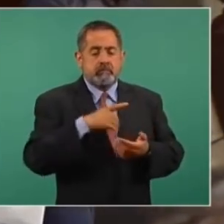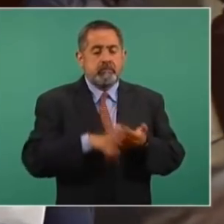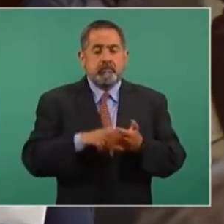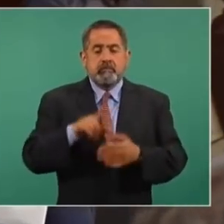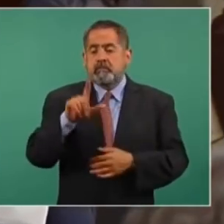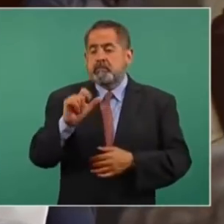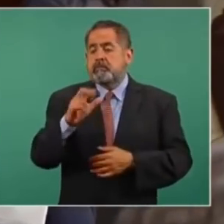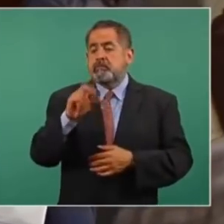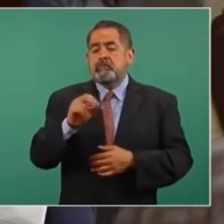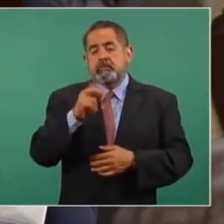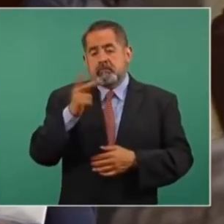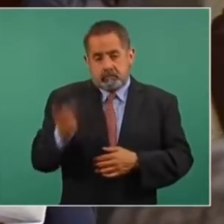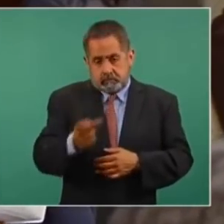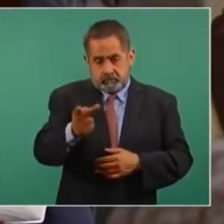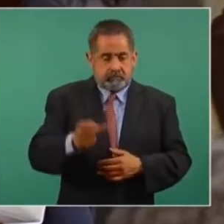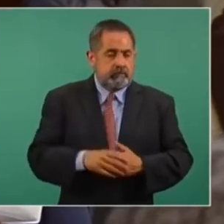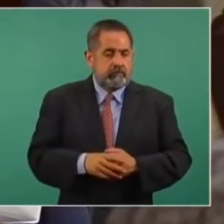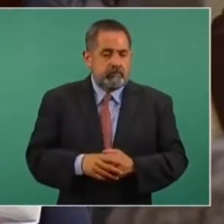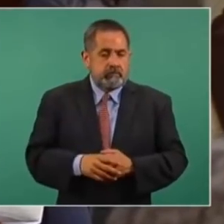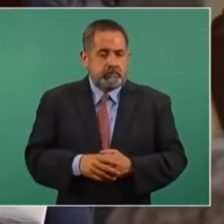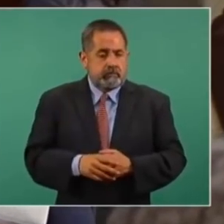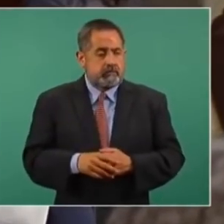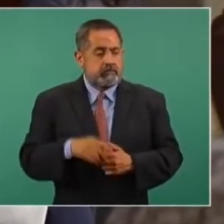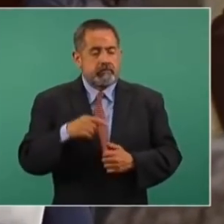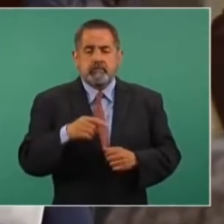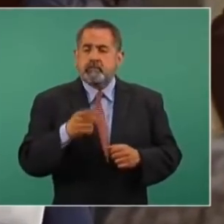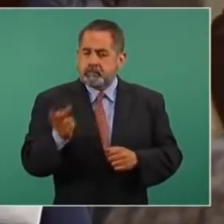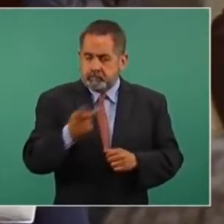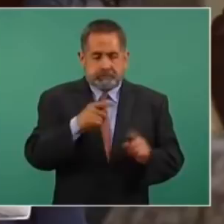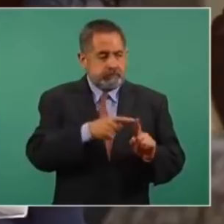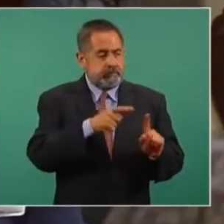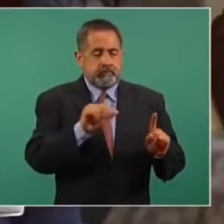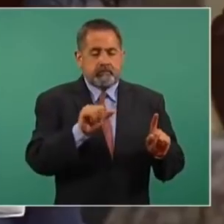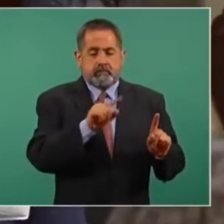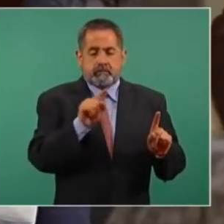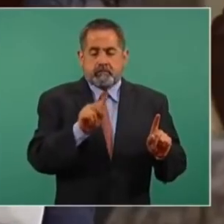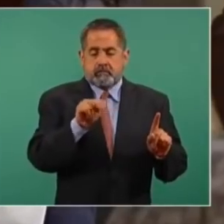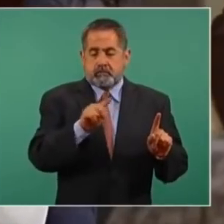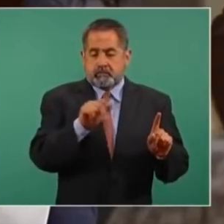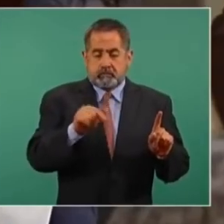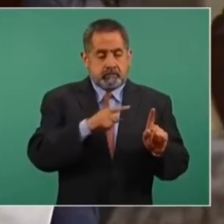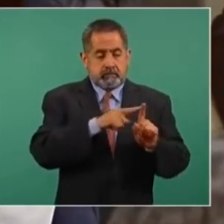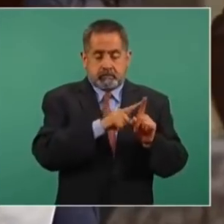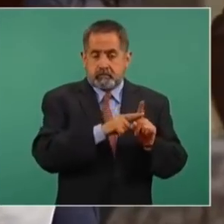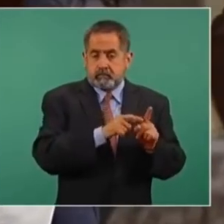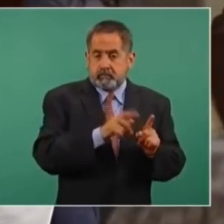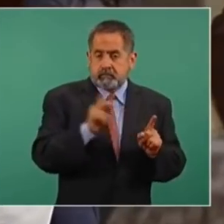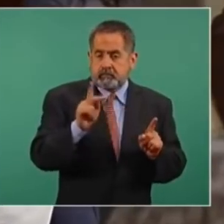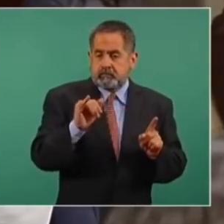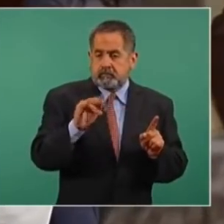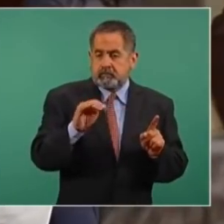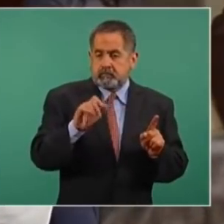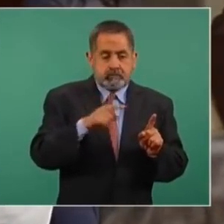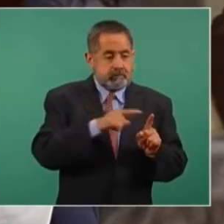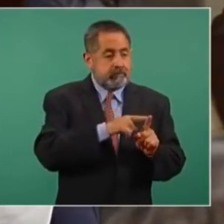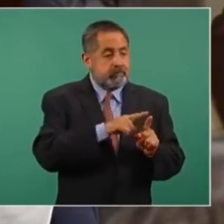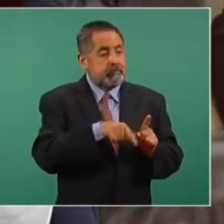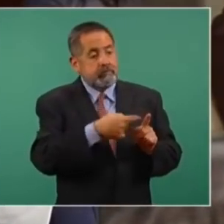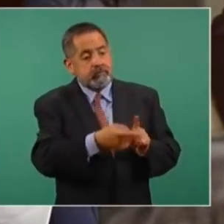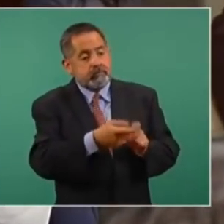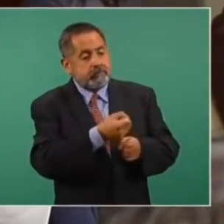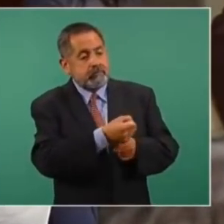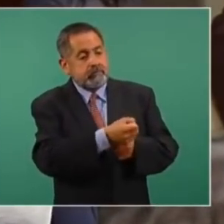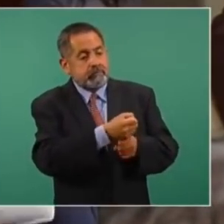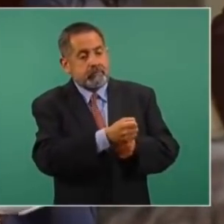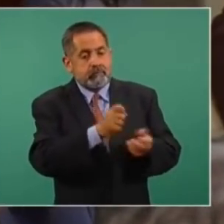Barranco pregunta. Azucena Pimentel contribuyó a cubrir la identidad de quien estaba torturando en la